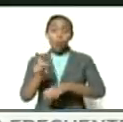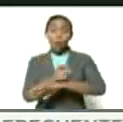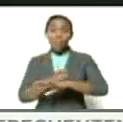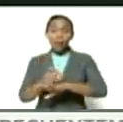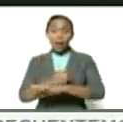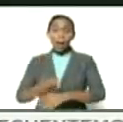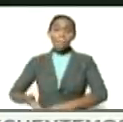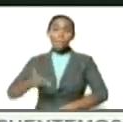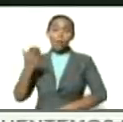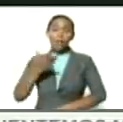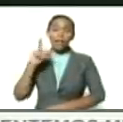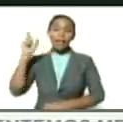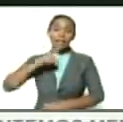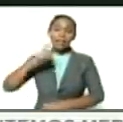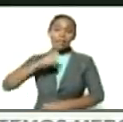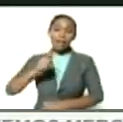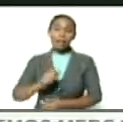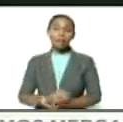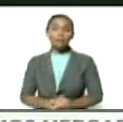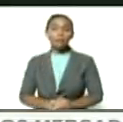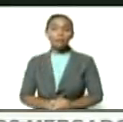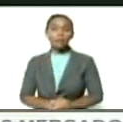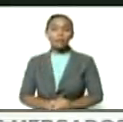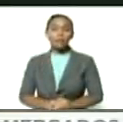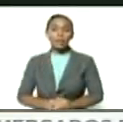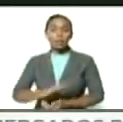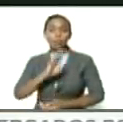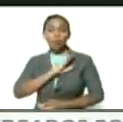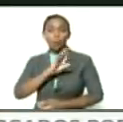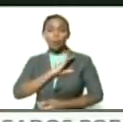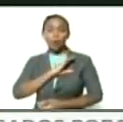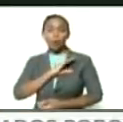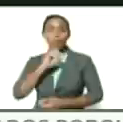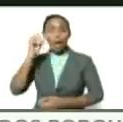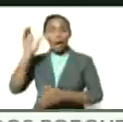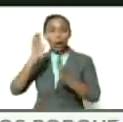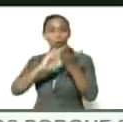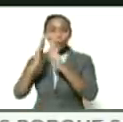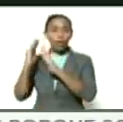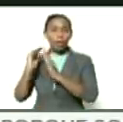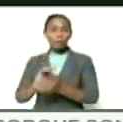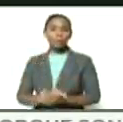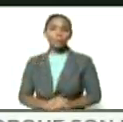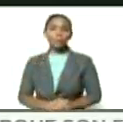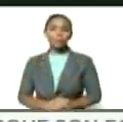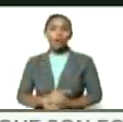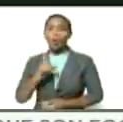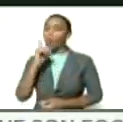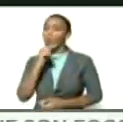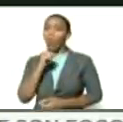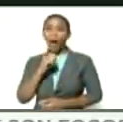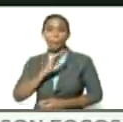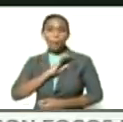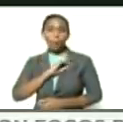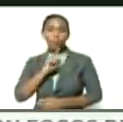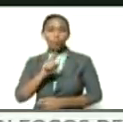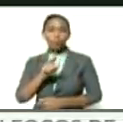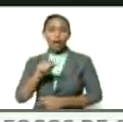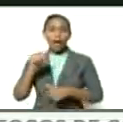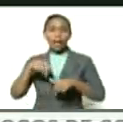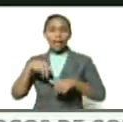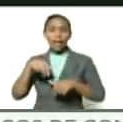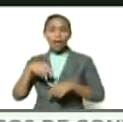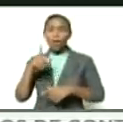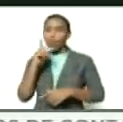las prioridades las necesidades y la potencialidad de la comunidad no hay tutía pues como se dice aquí en Venezuela